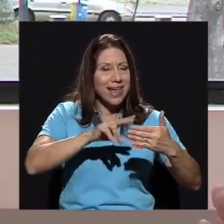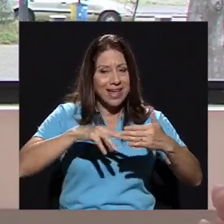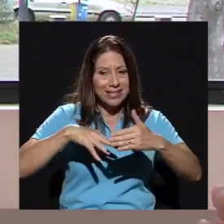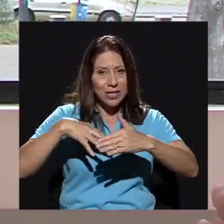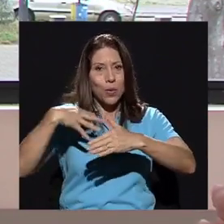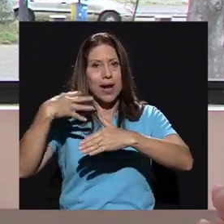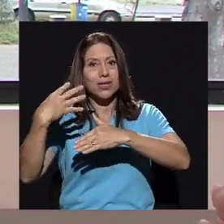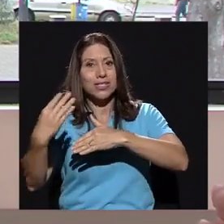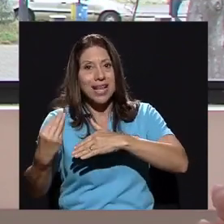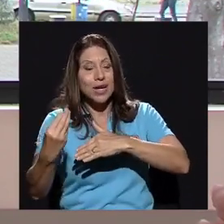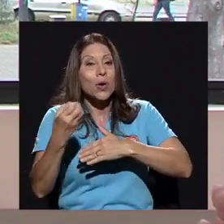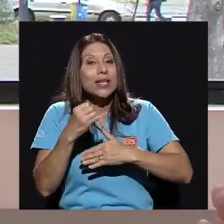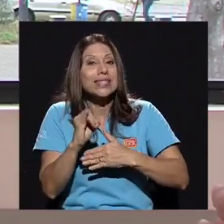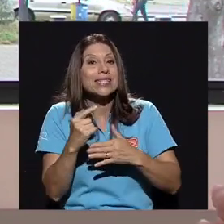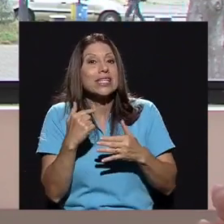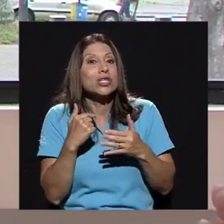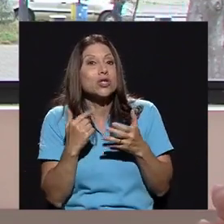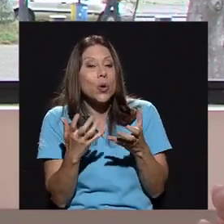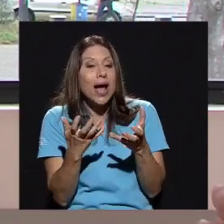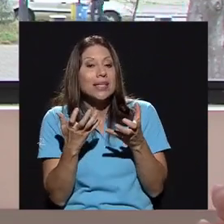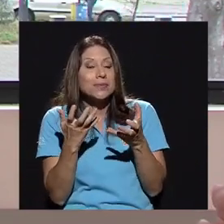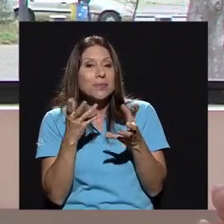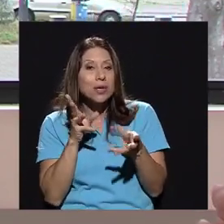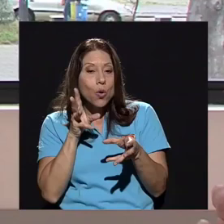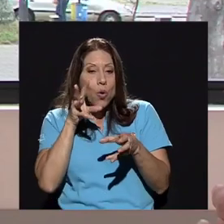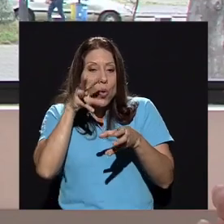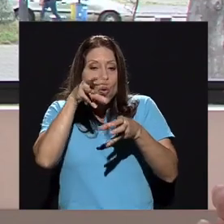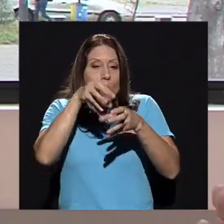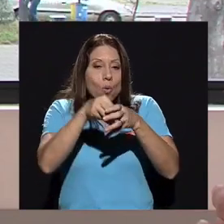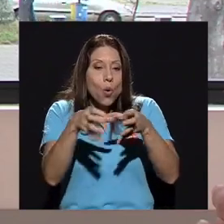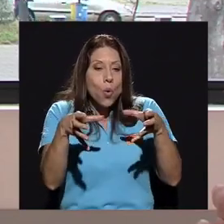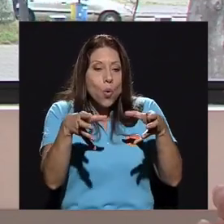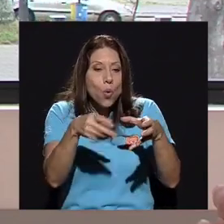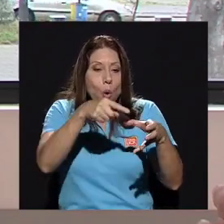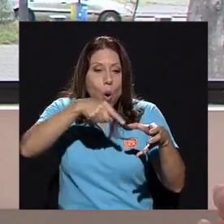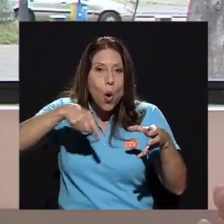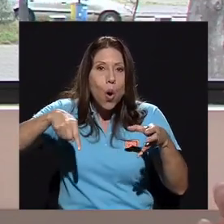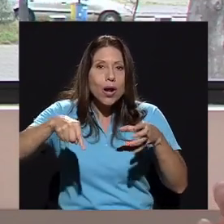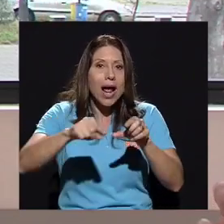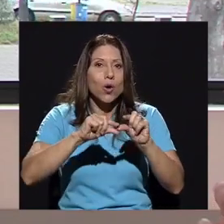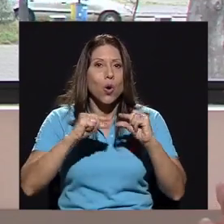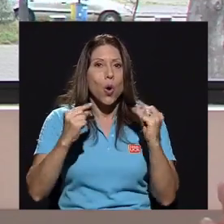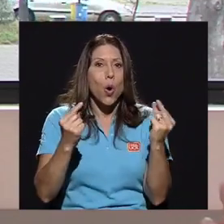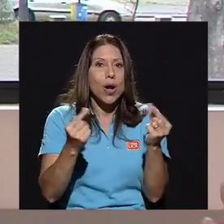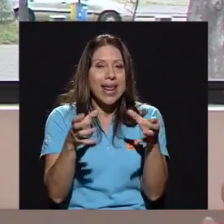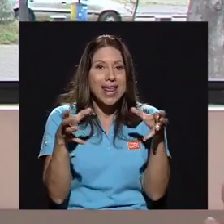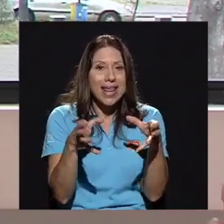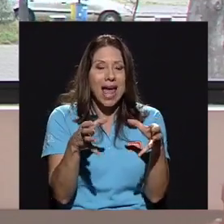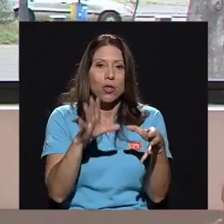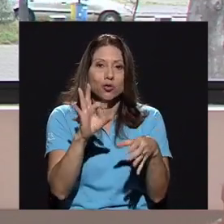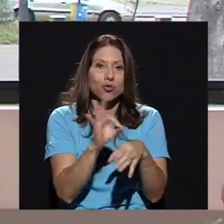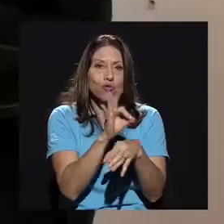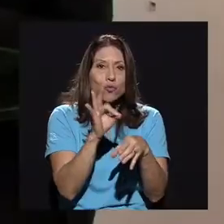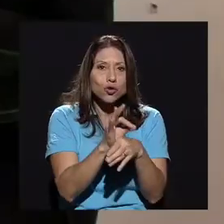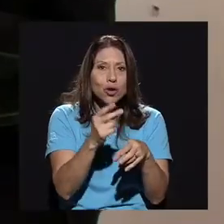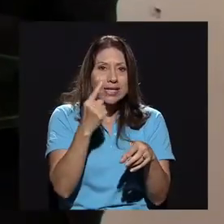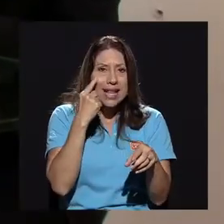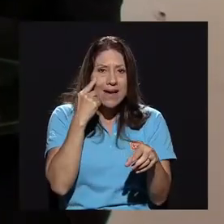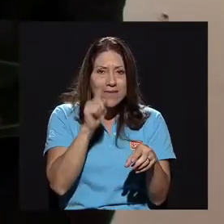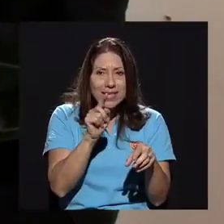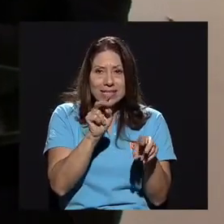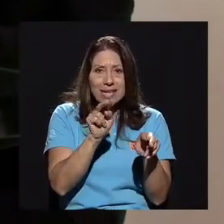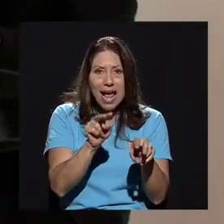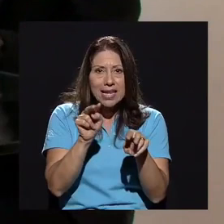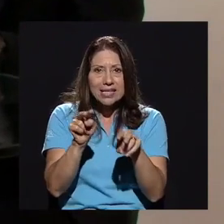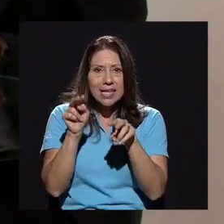que si yo aspiro a ser parte de un órgano colegiado que entre sus funciones tiene la fiscalización y que